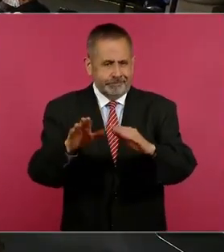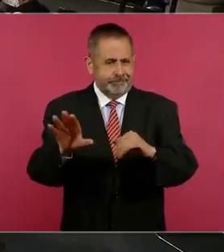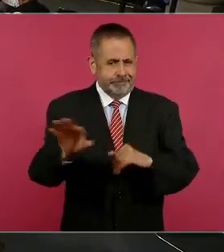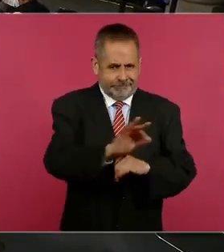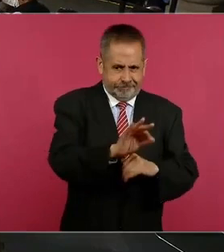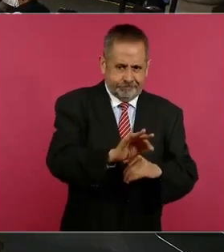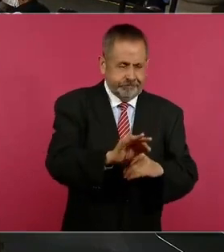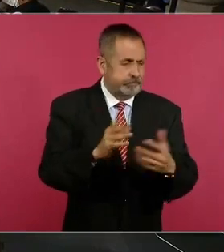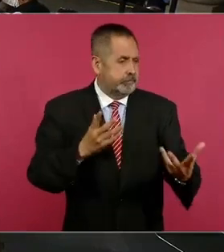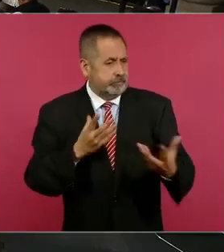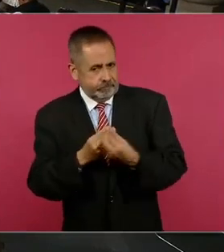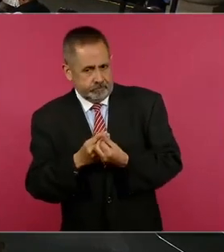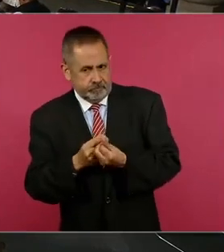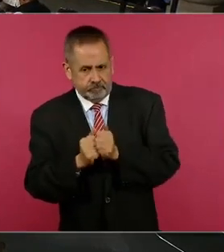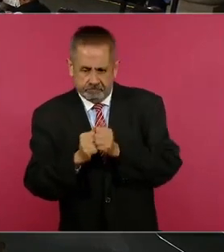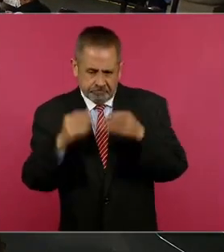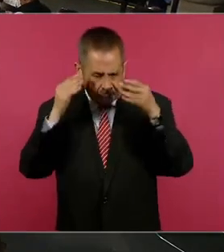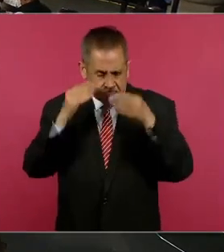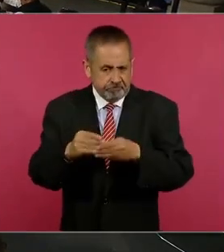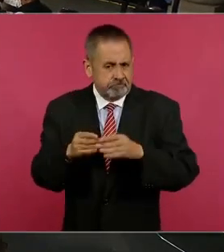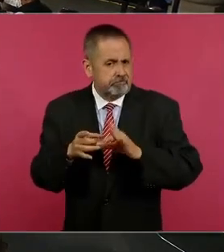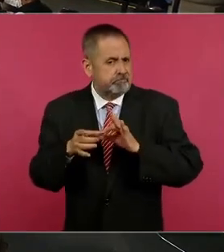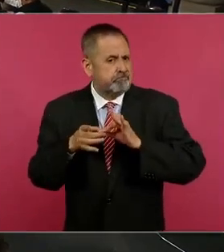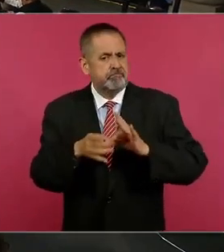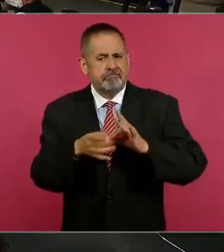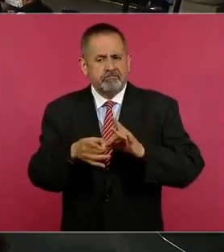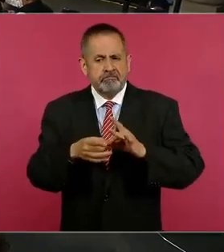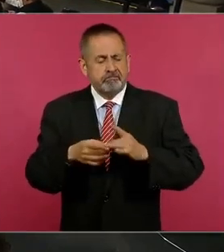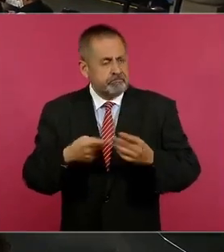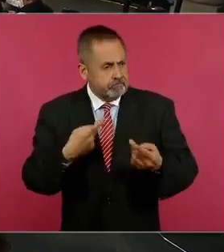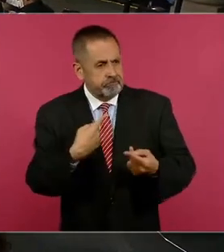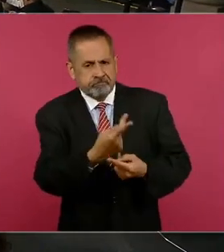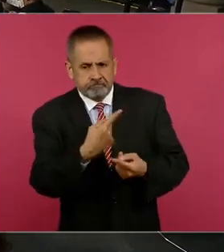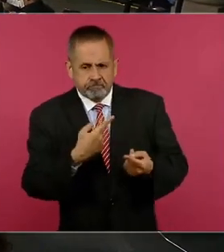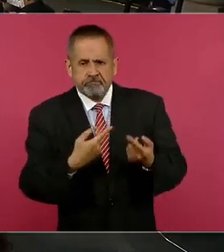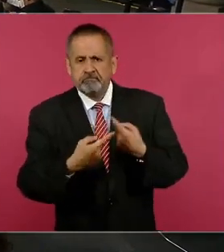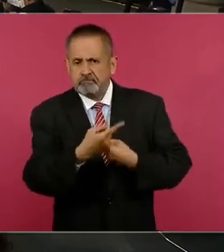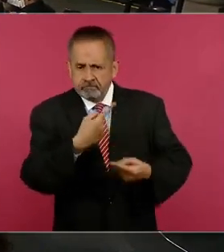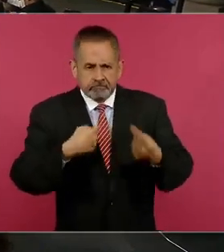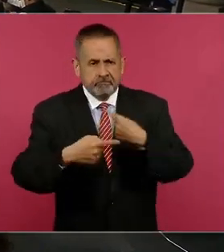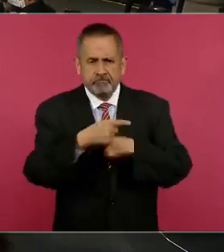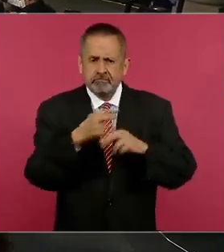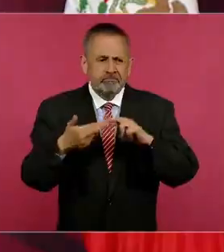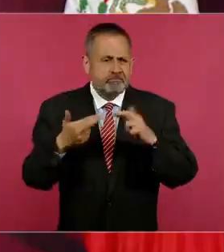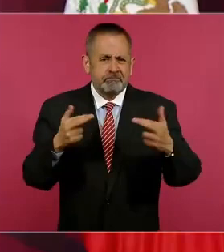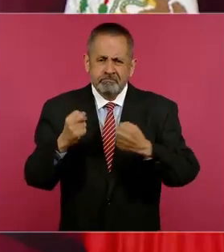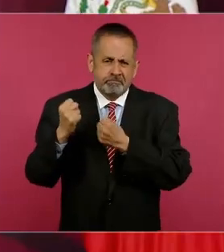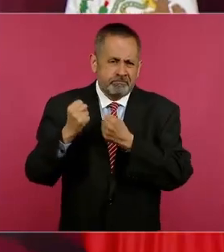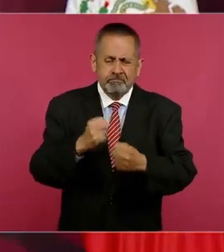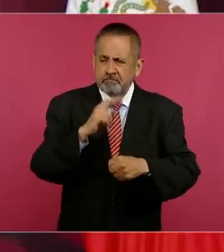con ese propósito de fortalecer nuestra relación económica y comercial.